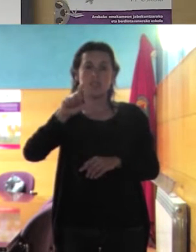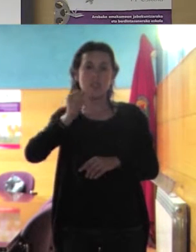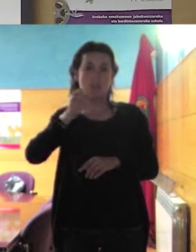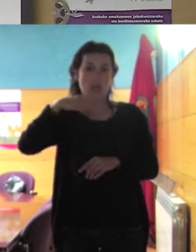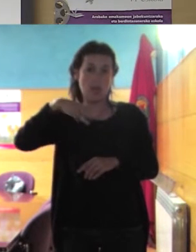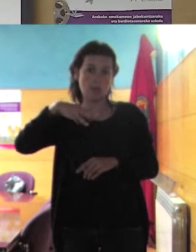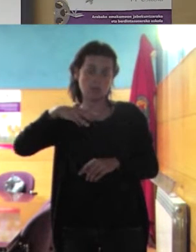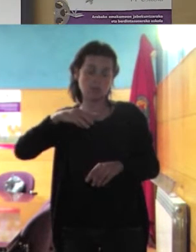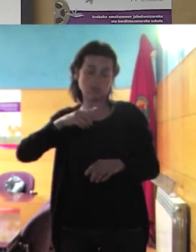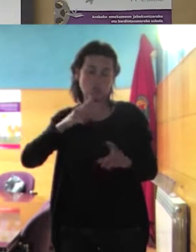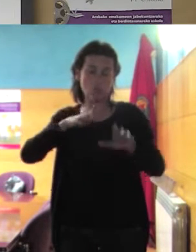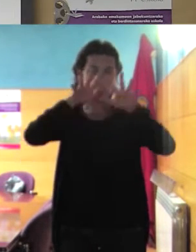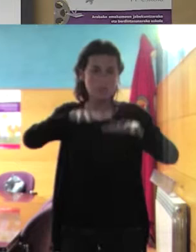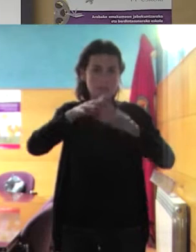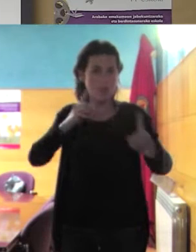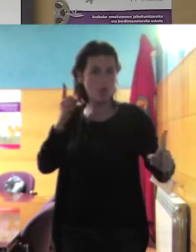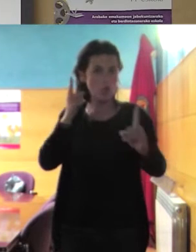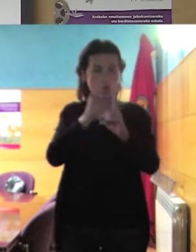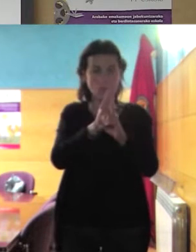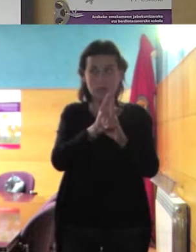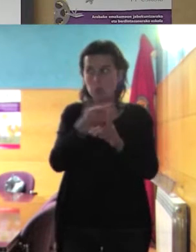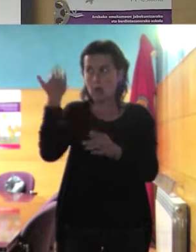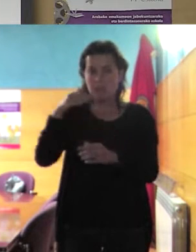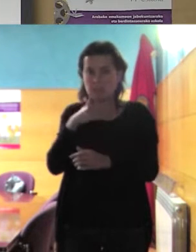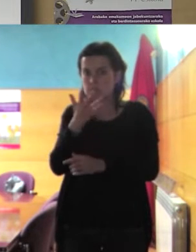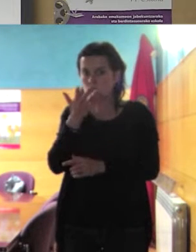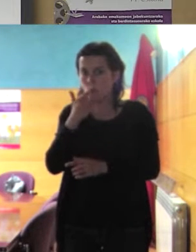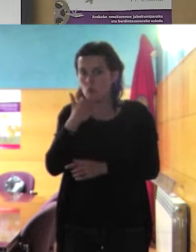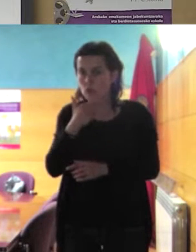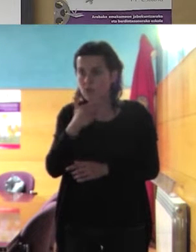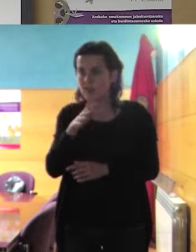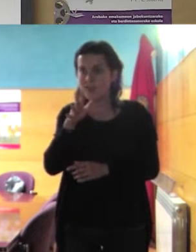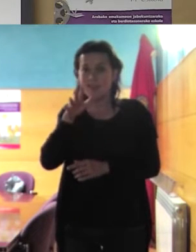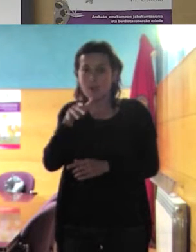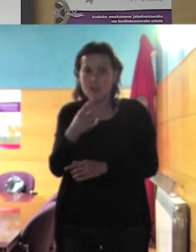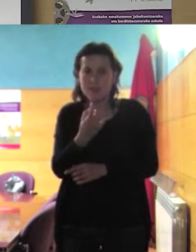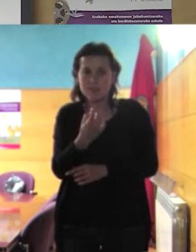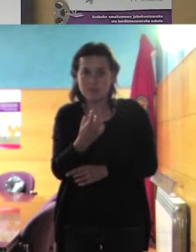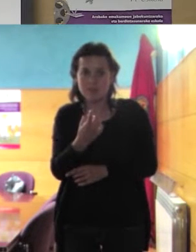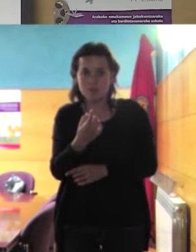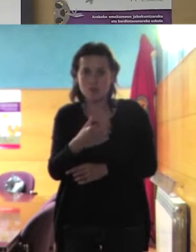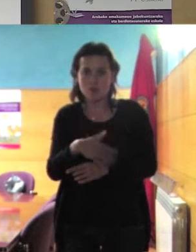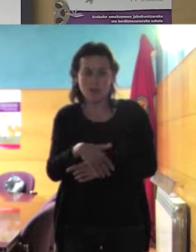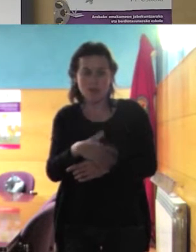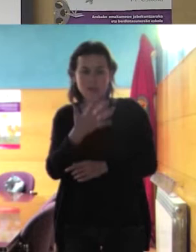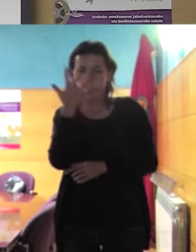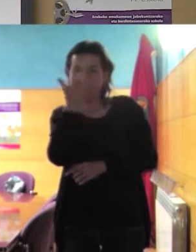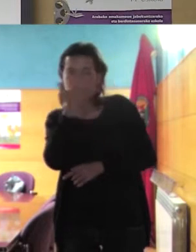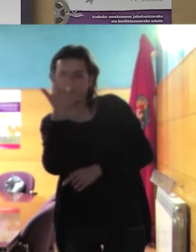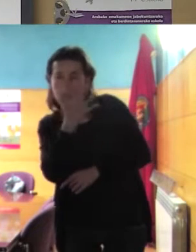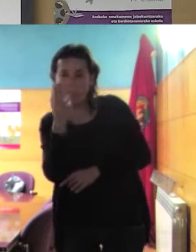la cual ahora no podemos explicar lo que ocurre en nuestra sociedad islamofobia miedo desconfianza